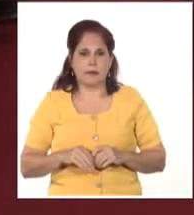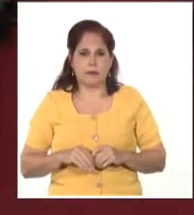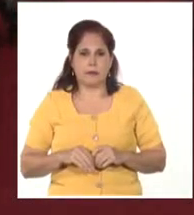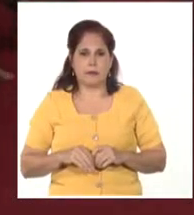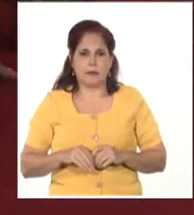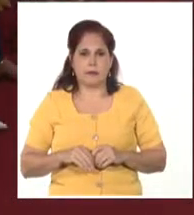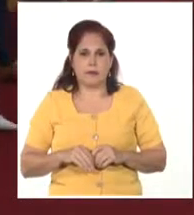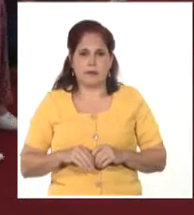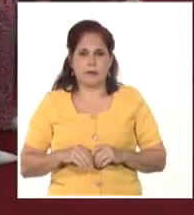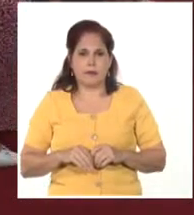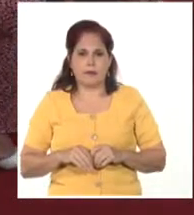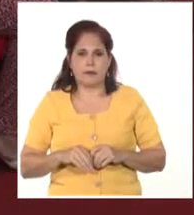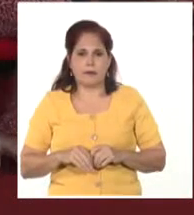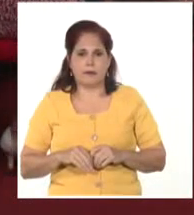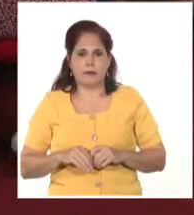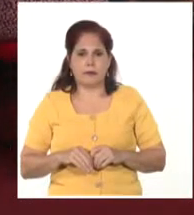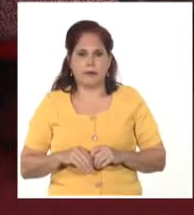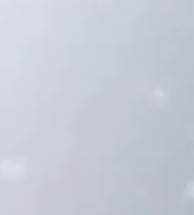Informativo de la Televisión Cubana.